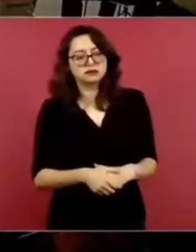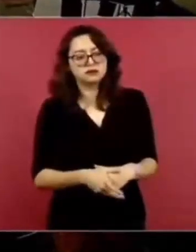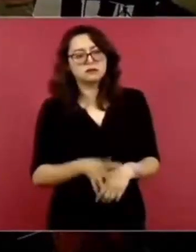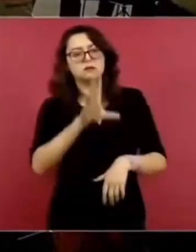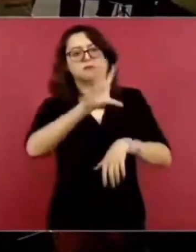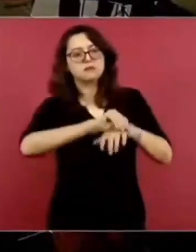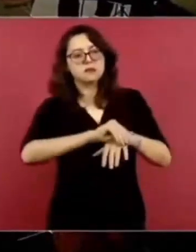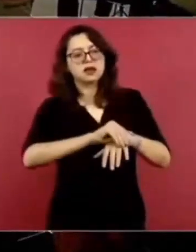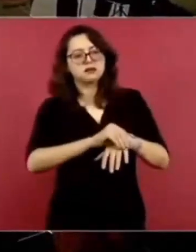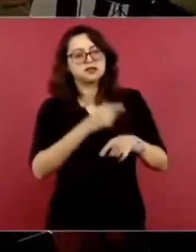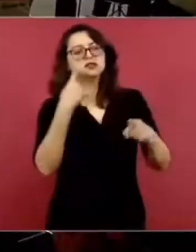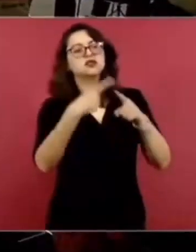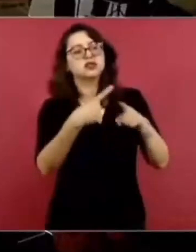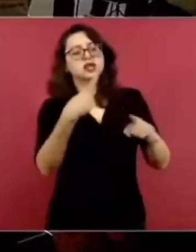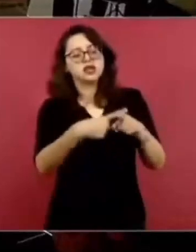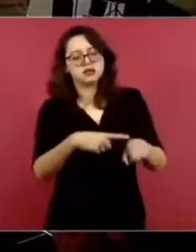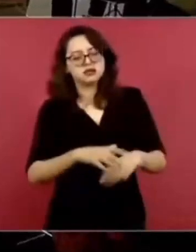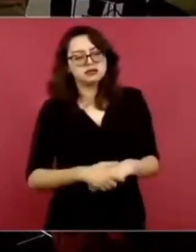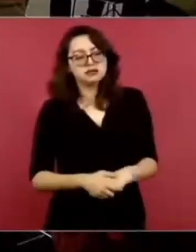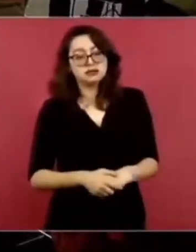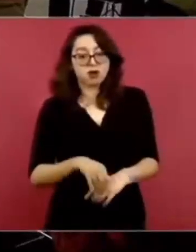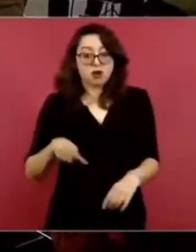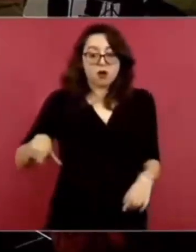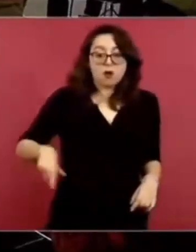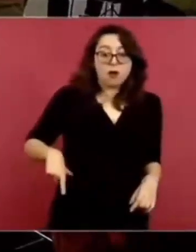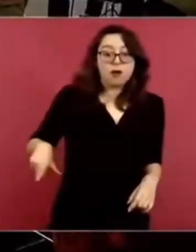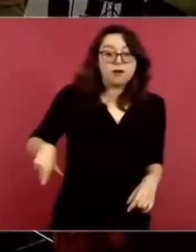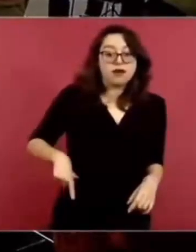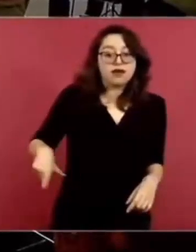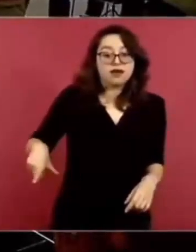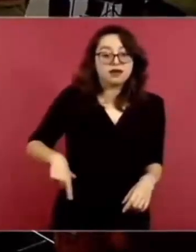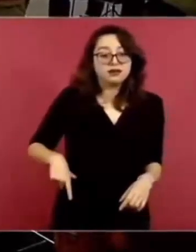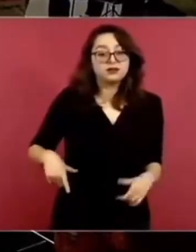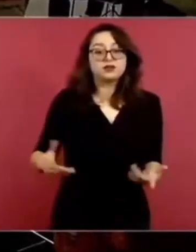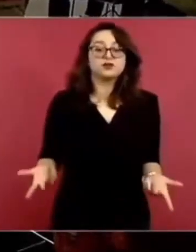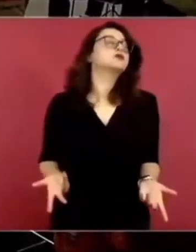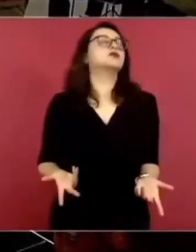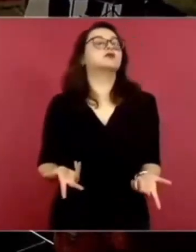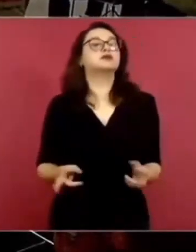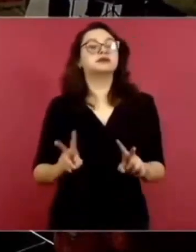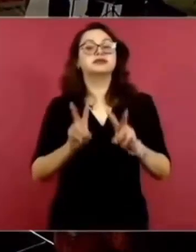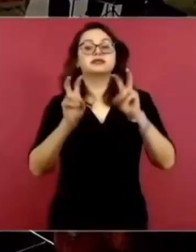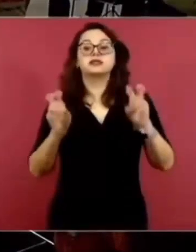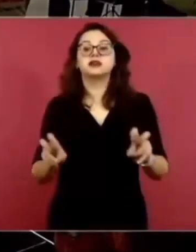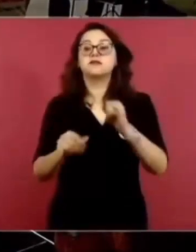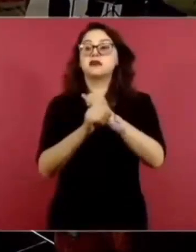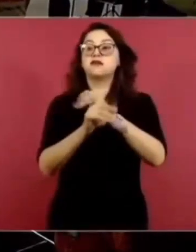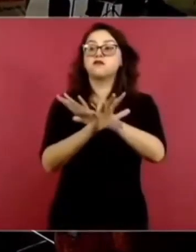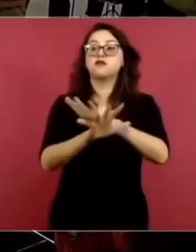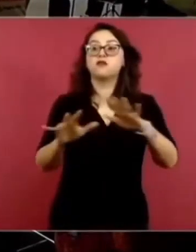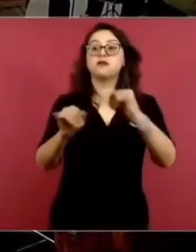empresas de interés público. Además, el oficio de informar